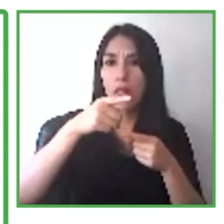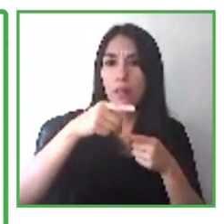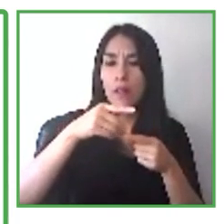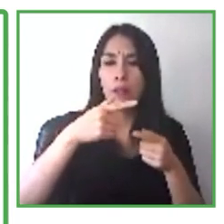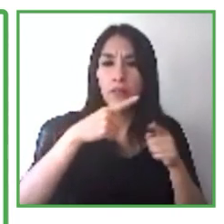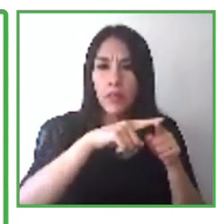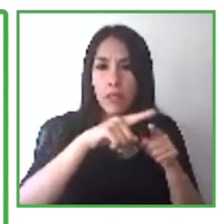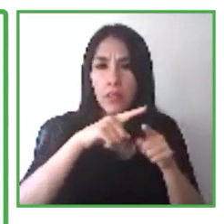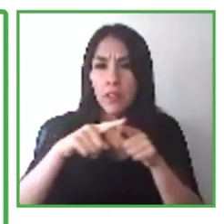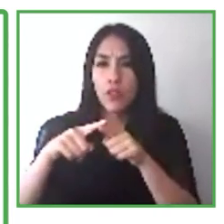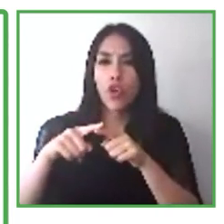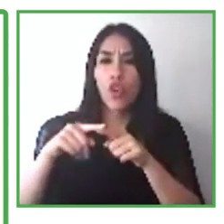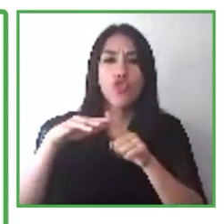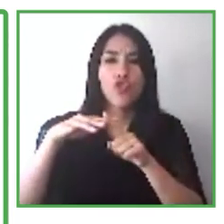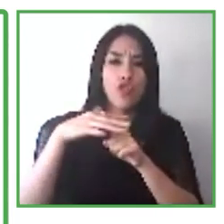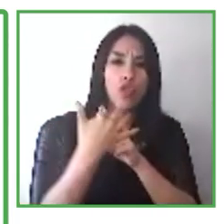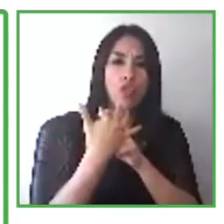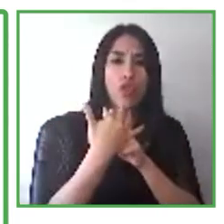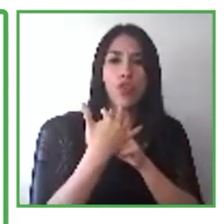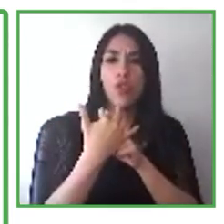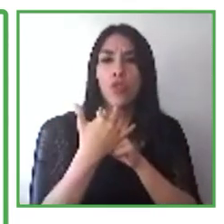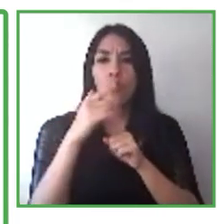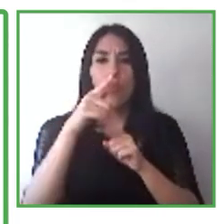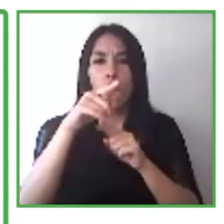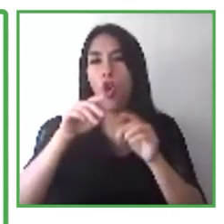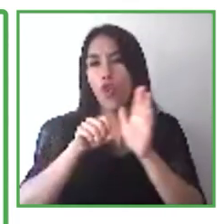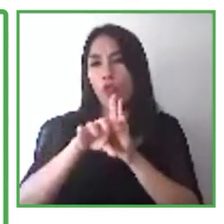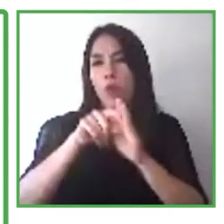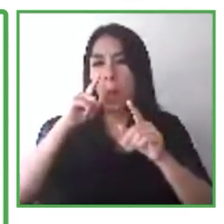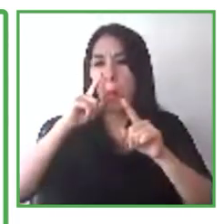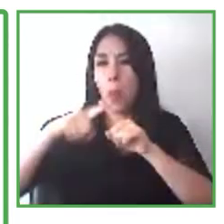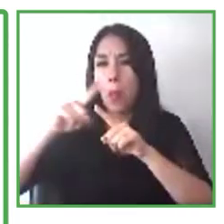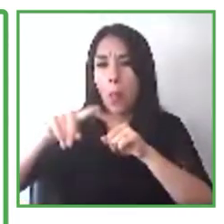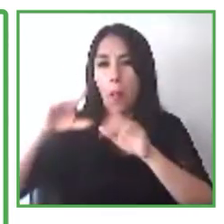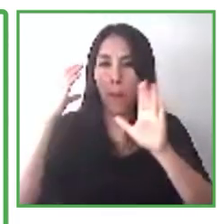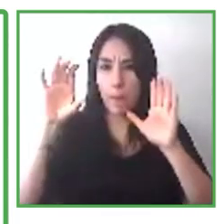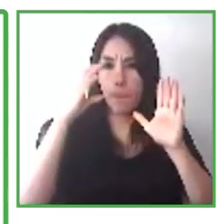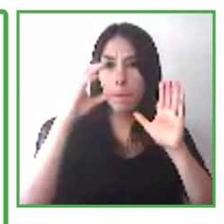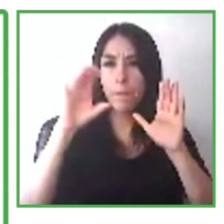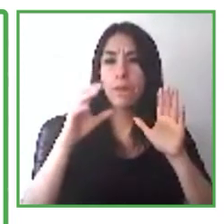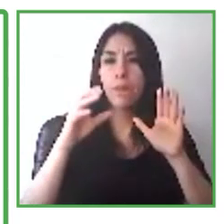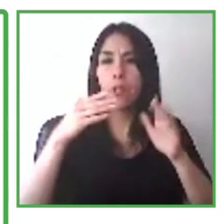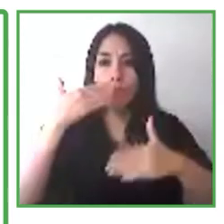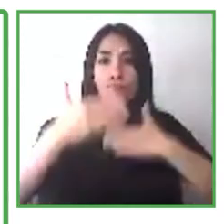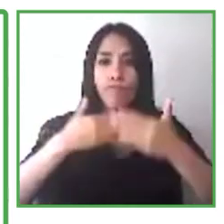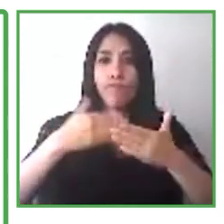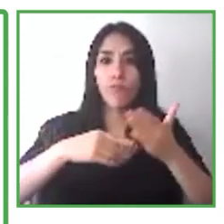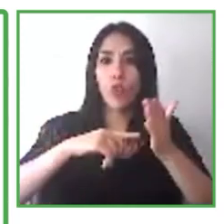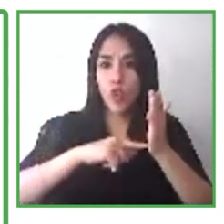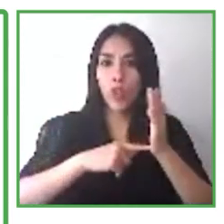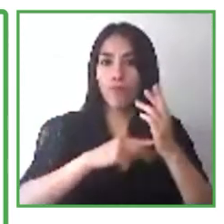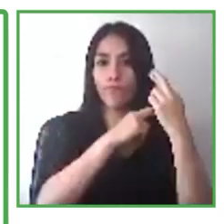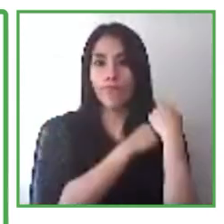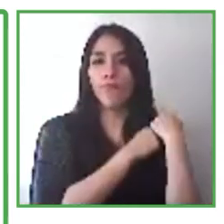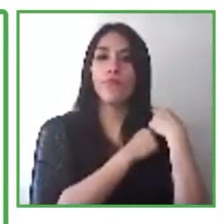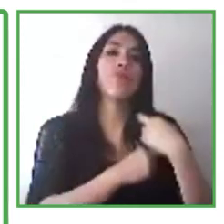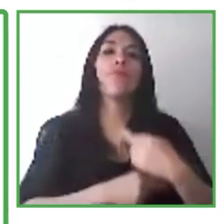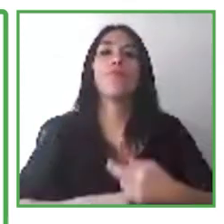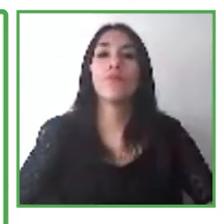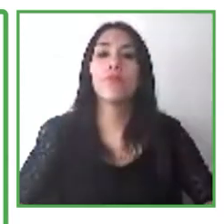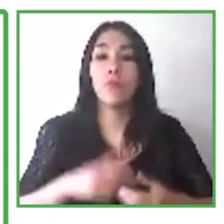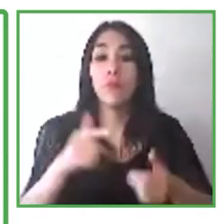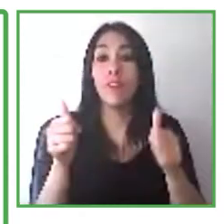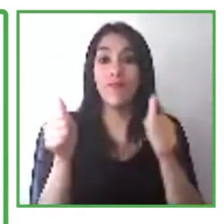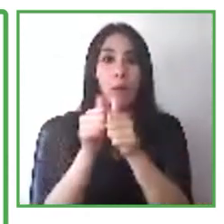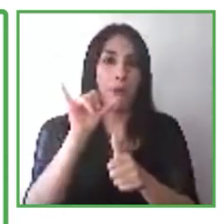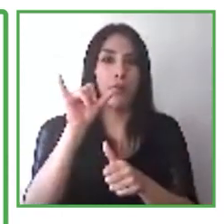parte, me gustaría mostrarles la configuración para el éxito. Las personas con discapacidades están empoderadas para poder